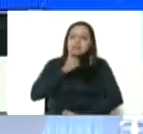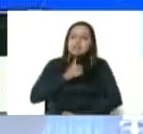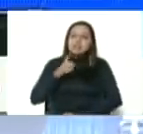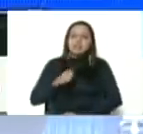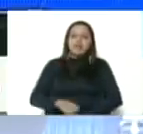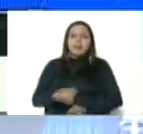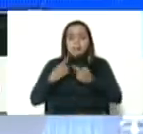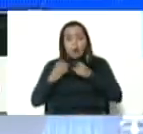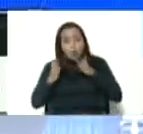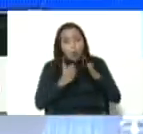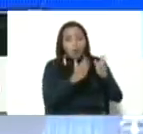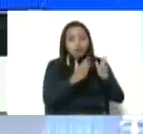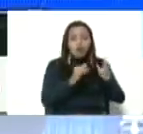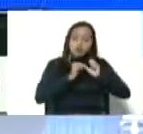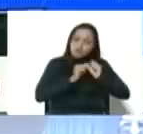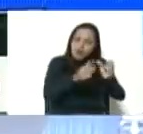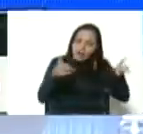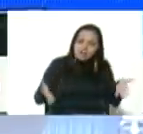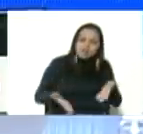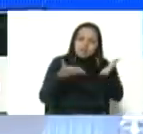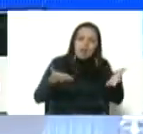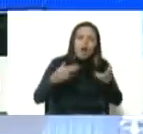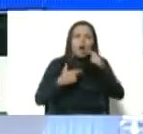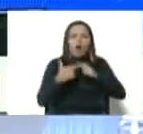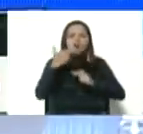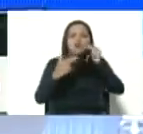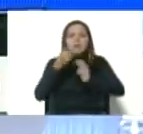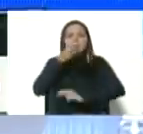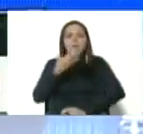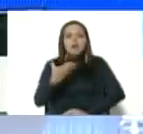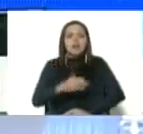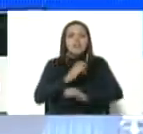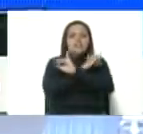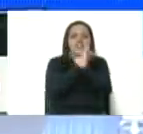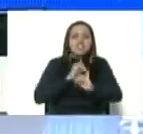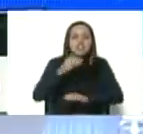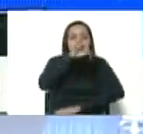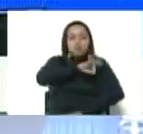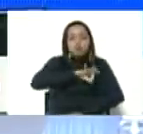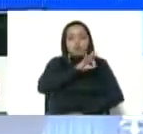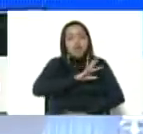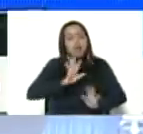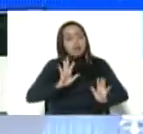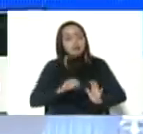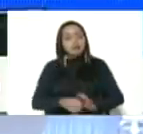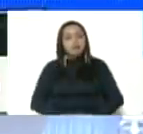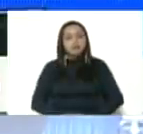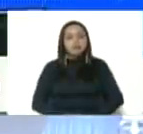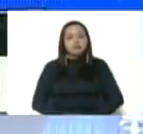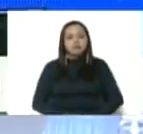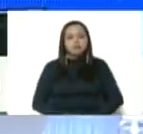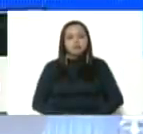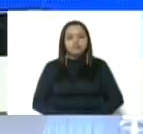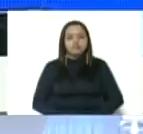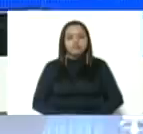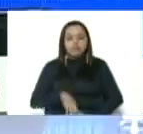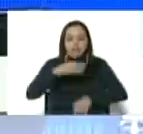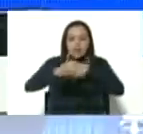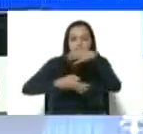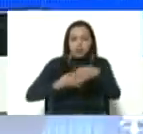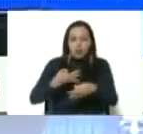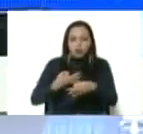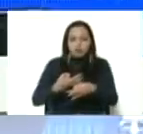lado avanzamos en la construcción del estado de bienestar, de felicidad social que habló nuestro